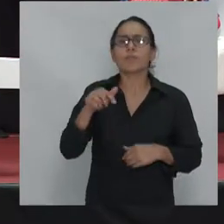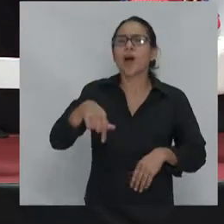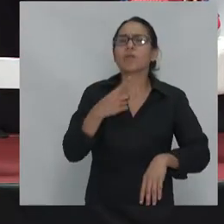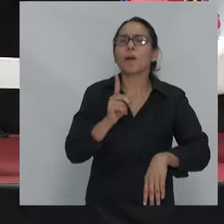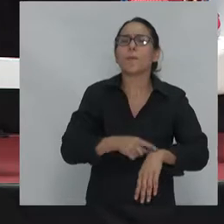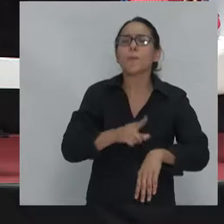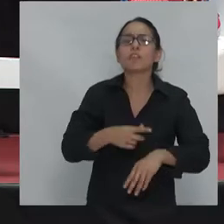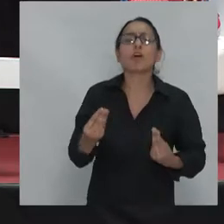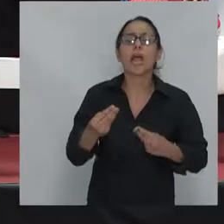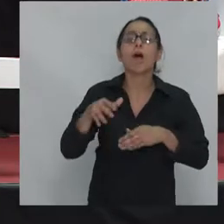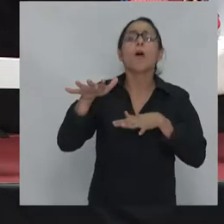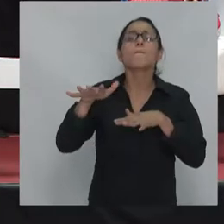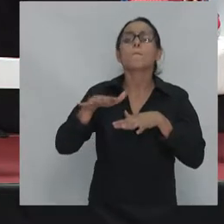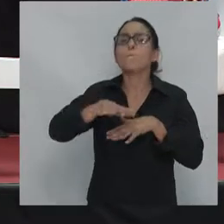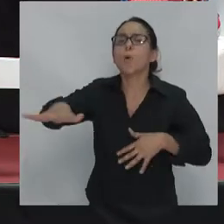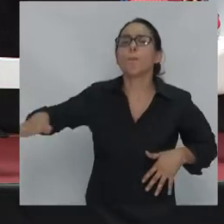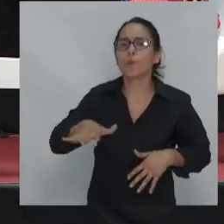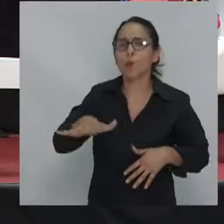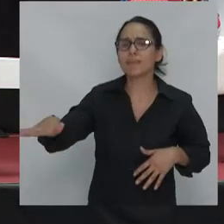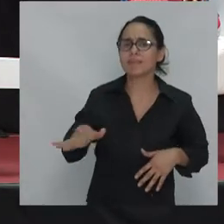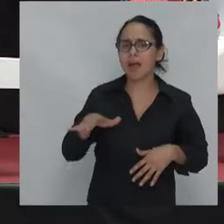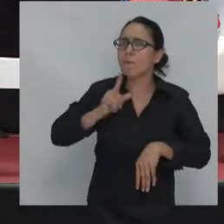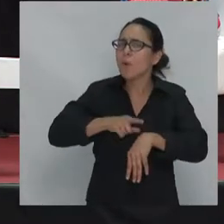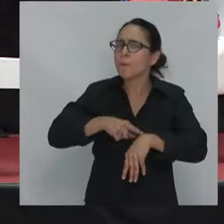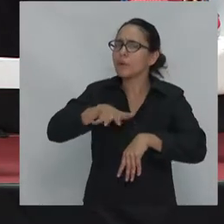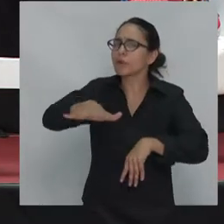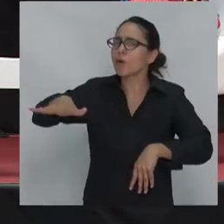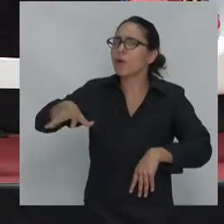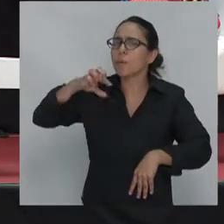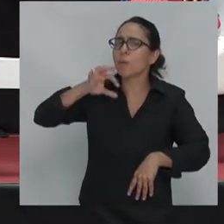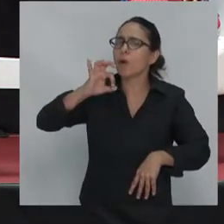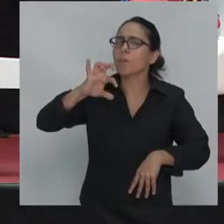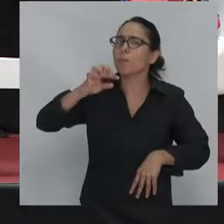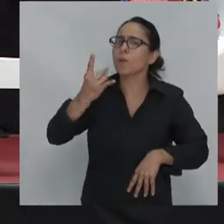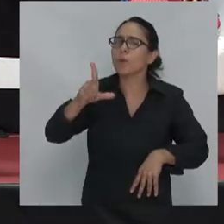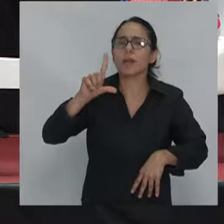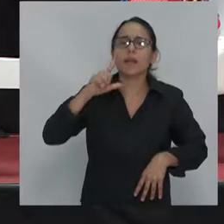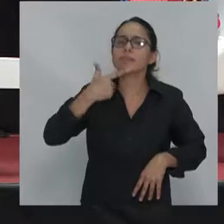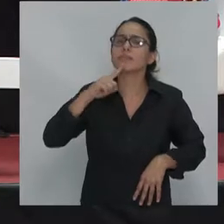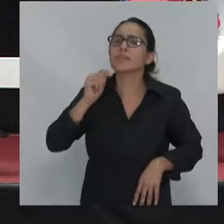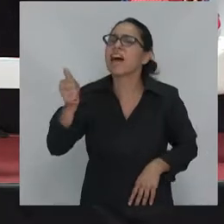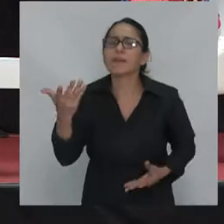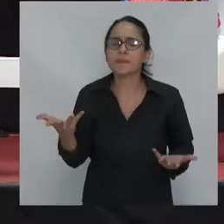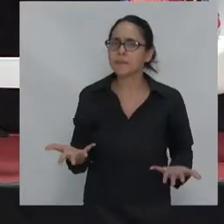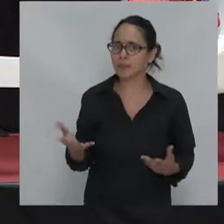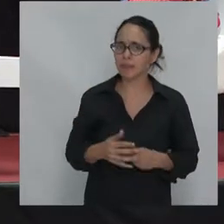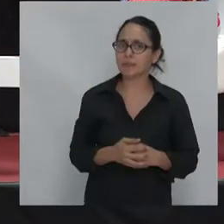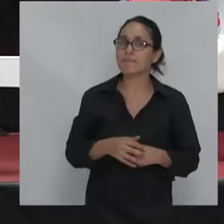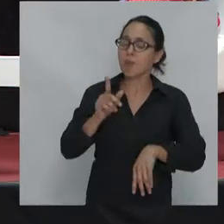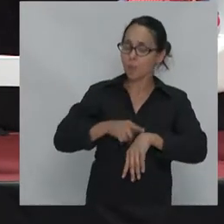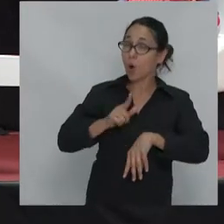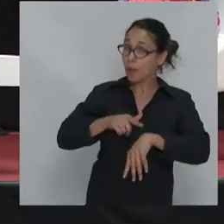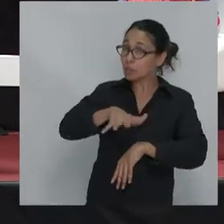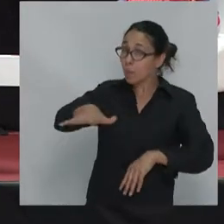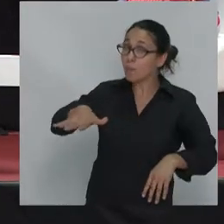populista. Pero, ¿cómo interpretar ese momento populista? Bueno, para mí ese momento populista indica una